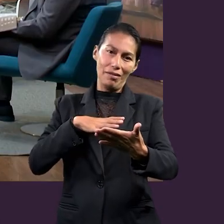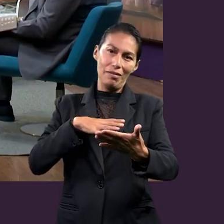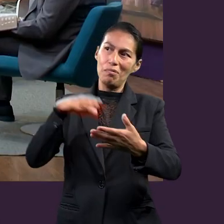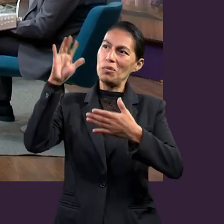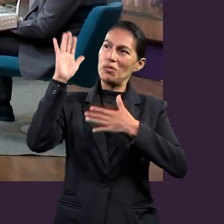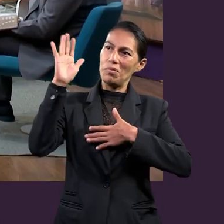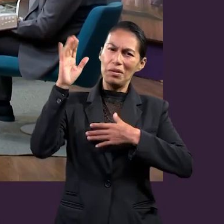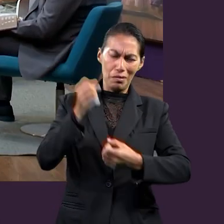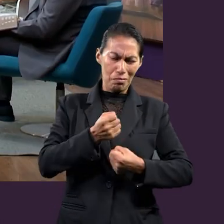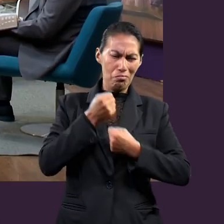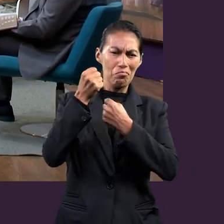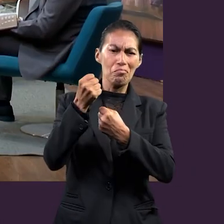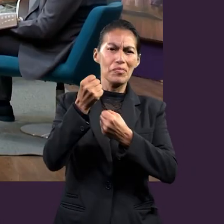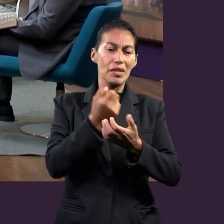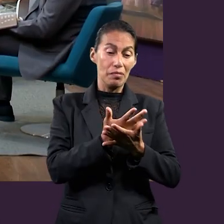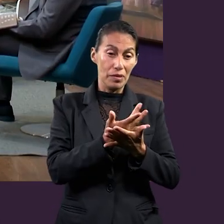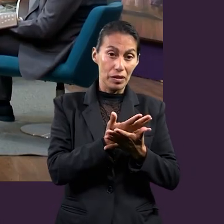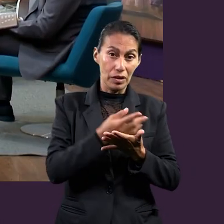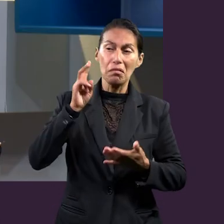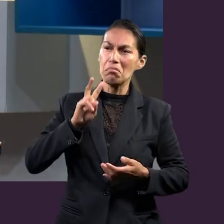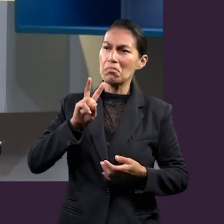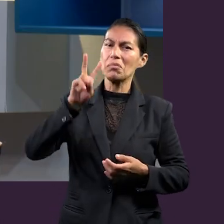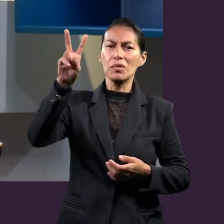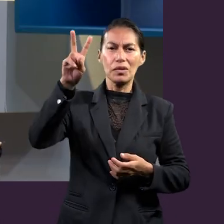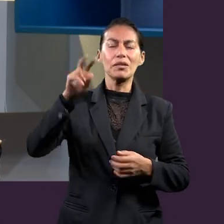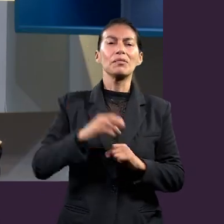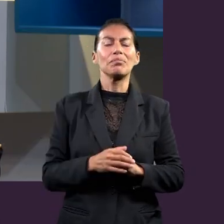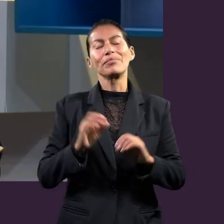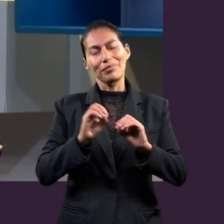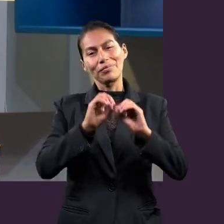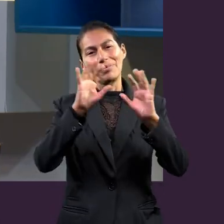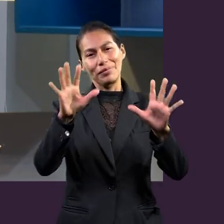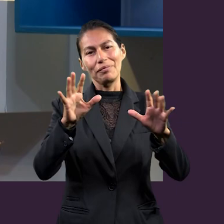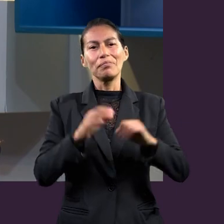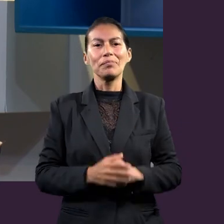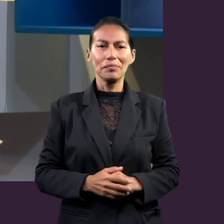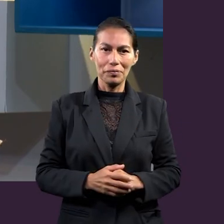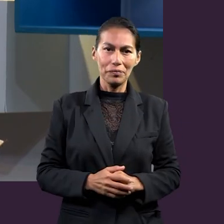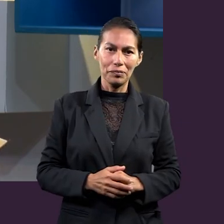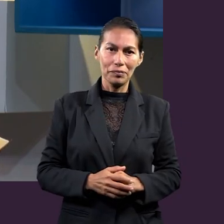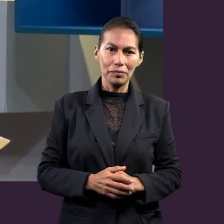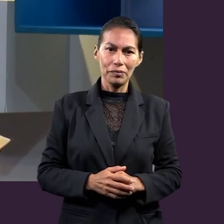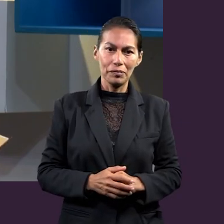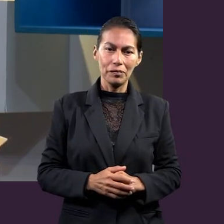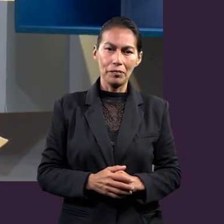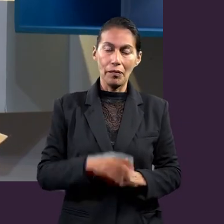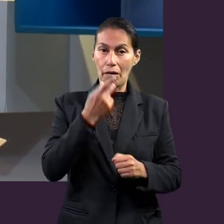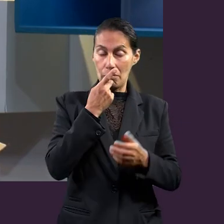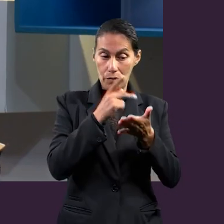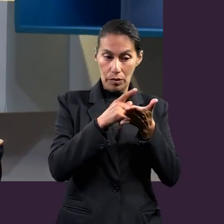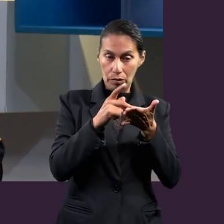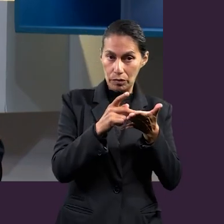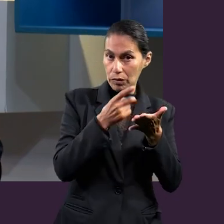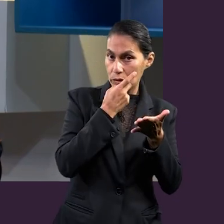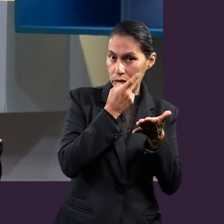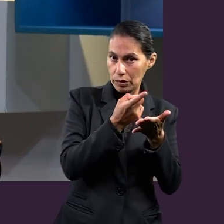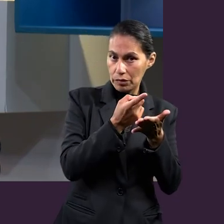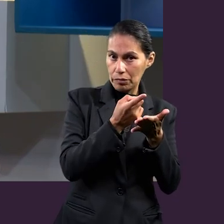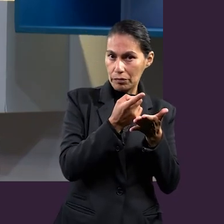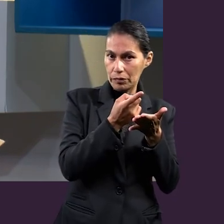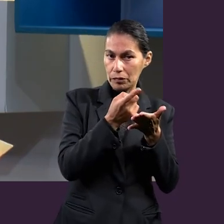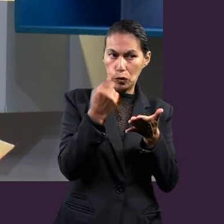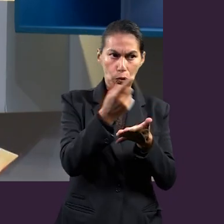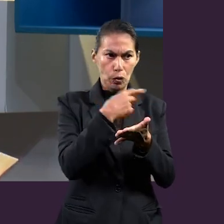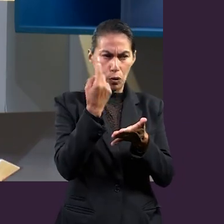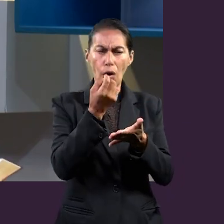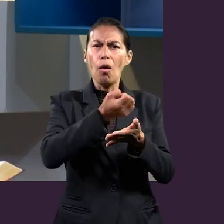promesas. Hay promesas seguras. Hay esperanza. Victoria. Victoria, por supuesto. Ahora, el apóstol Pablo dice